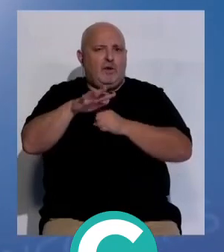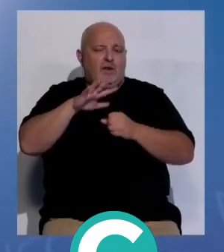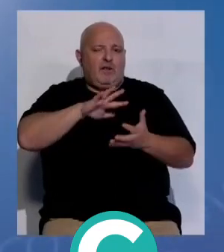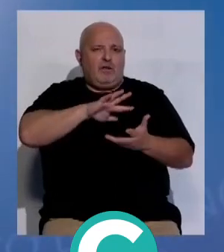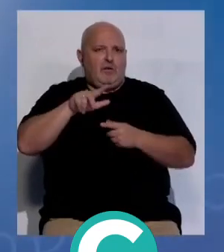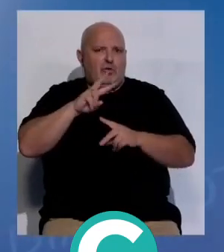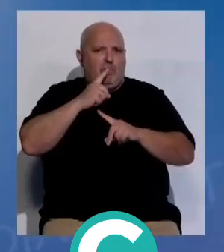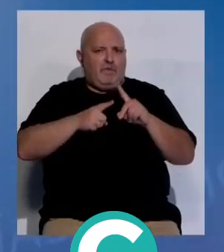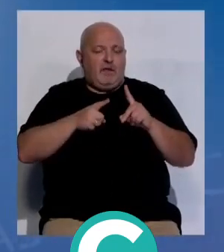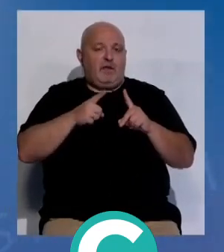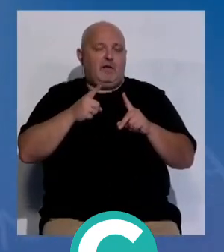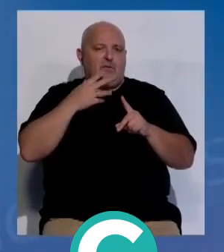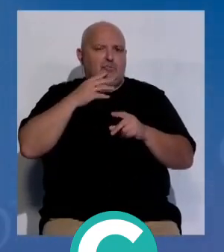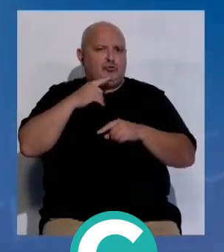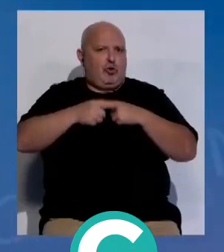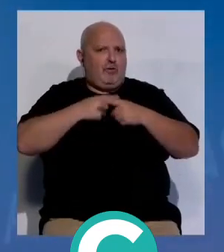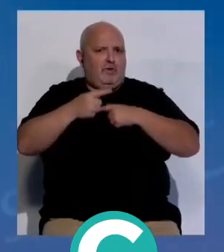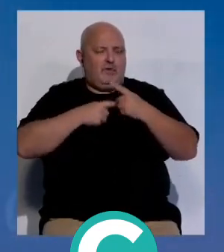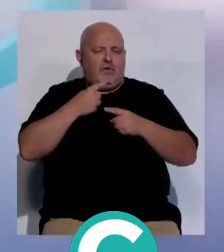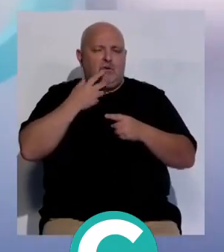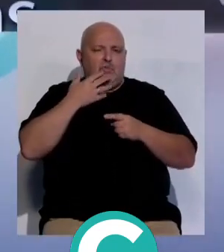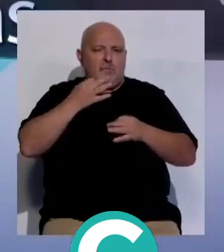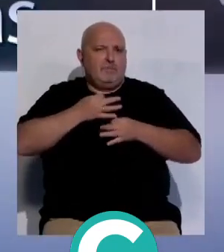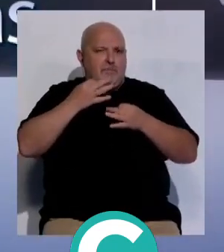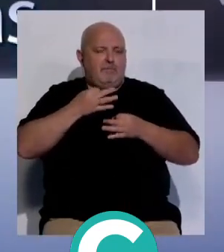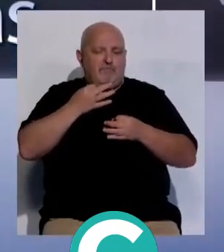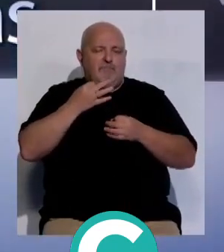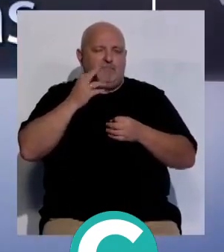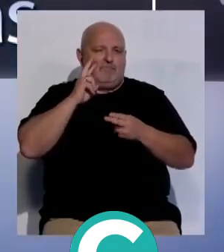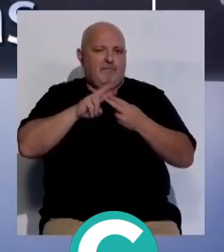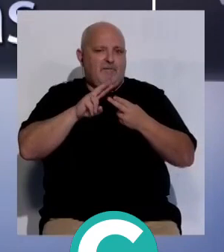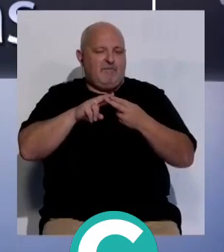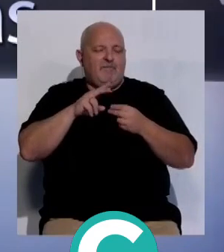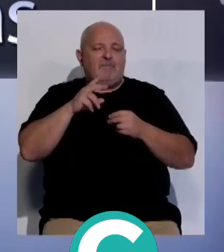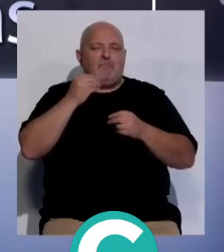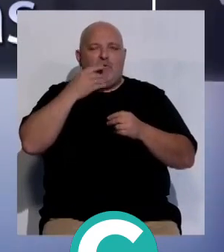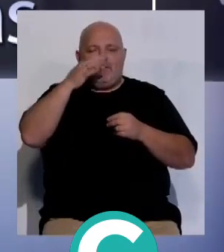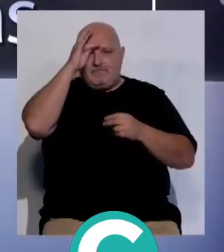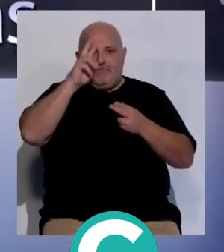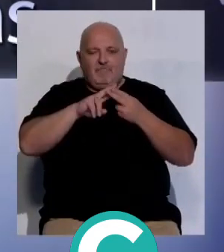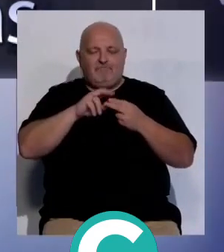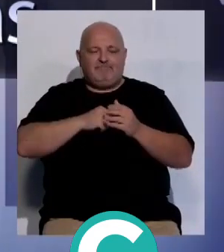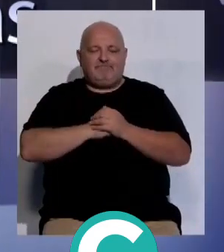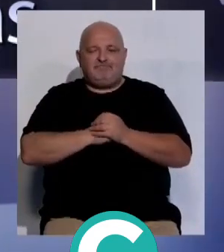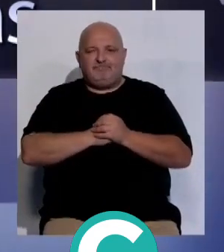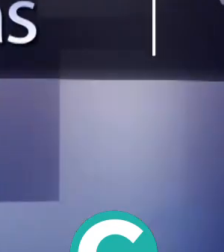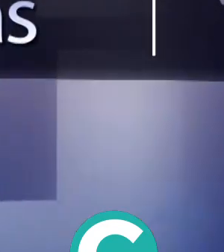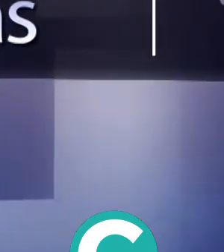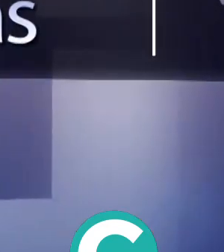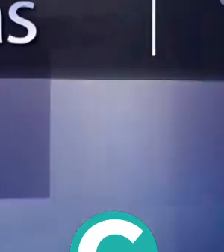el lunes en nuestros servicios informativos a las dos y media y ocho y media de la tarde Pasen una feliz semana Adiós